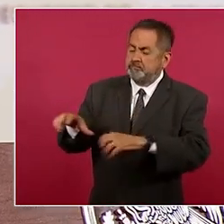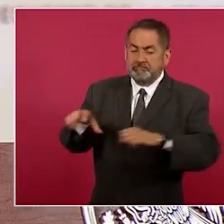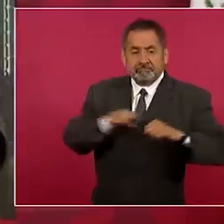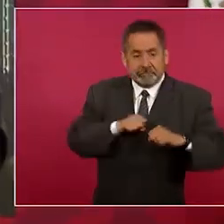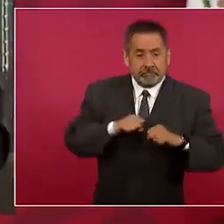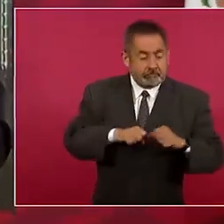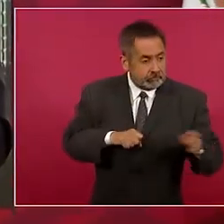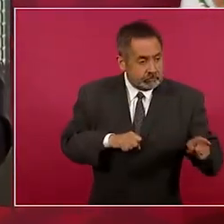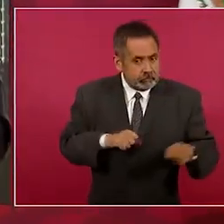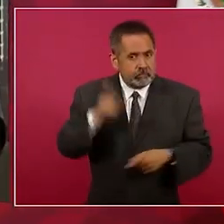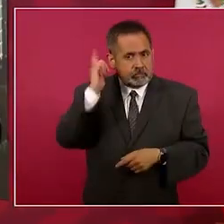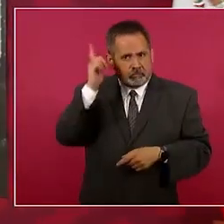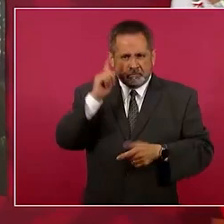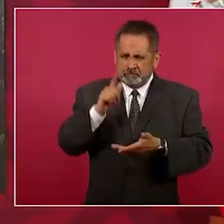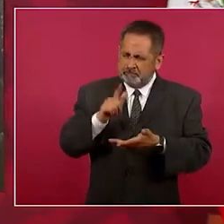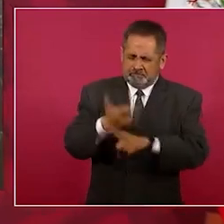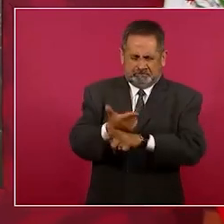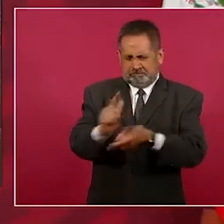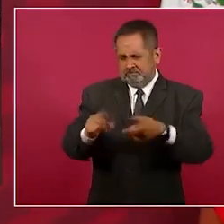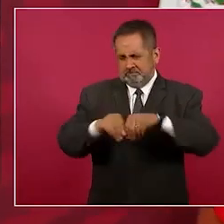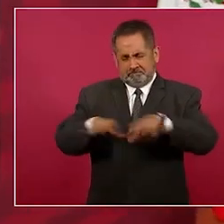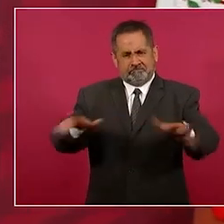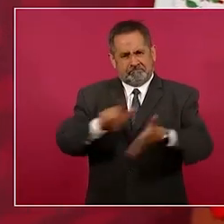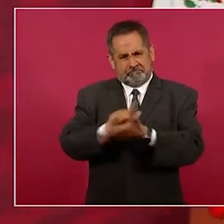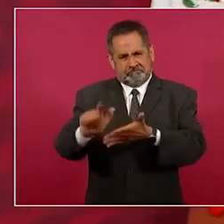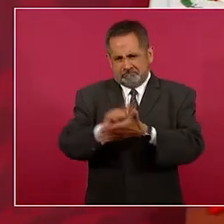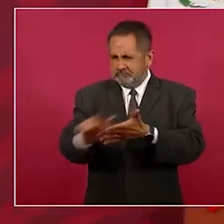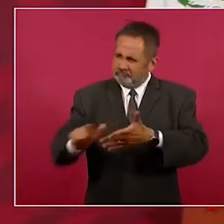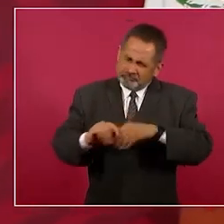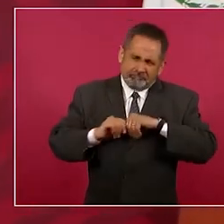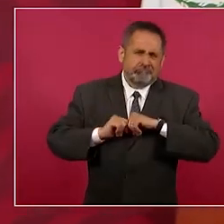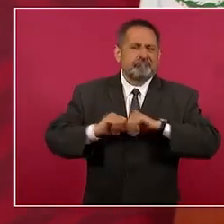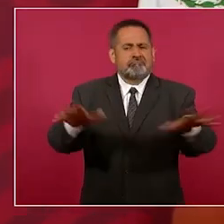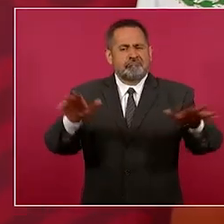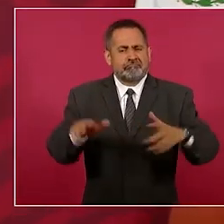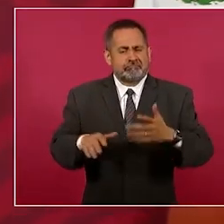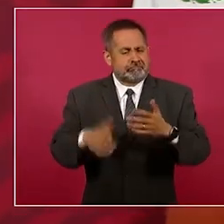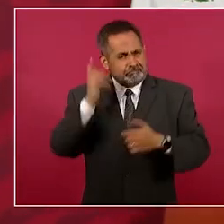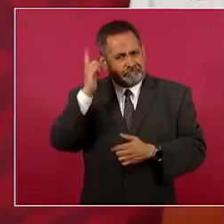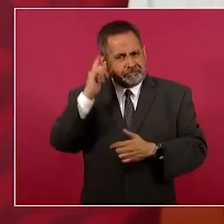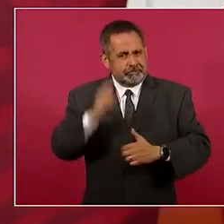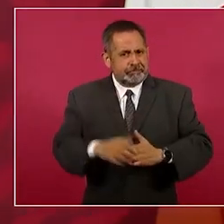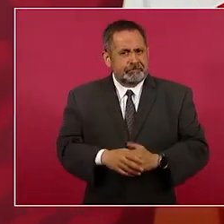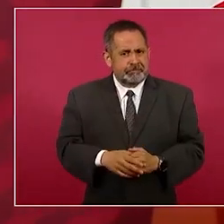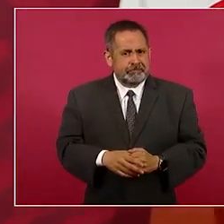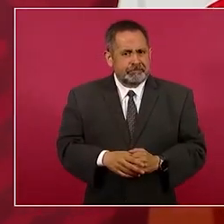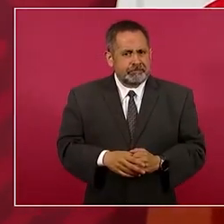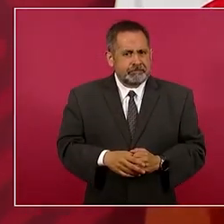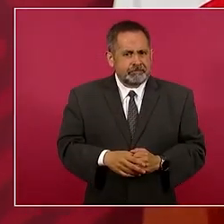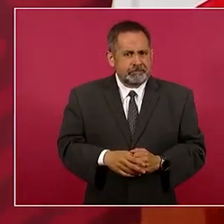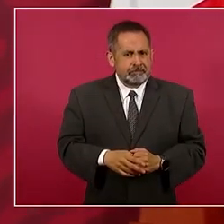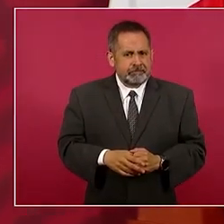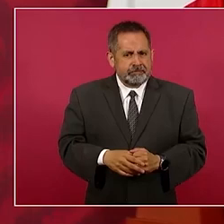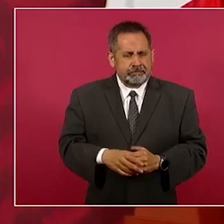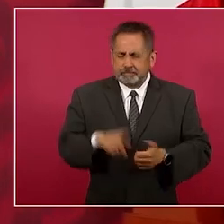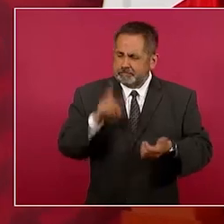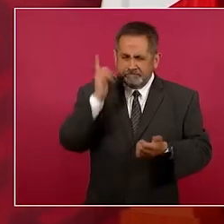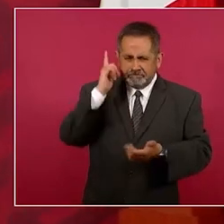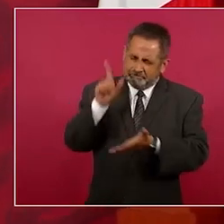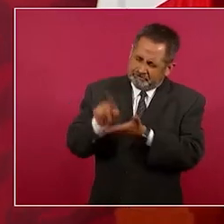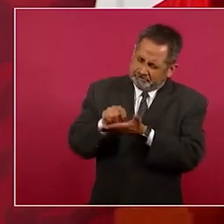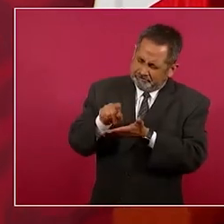ojalá y lo limpien este que lo limpien